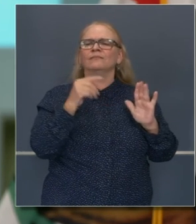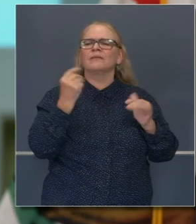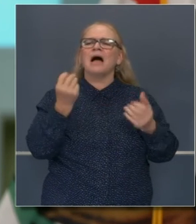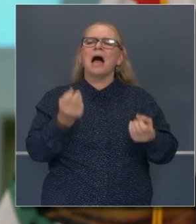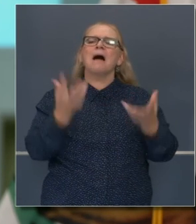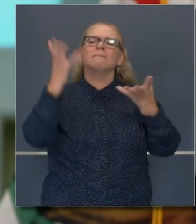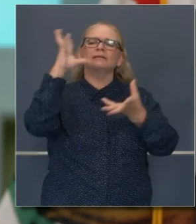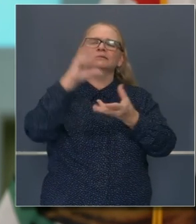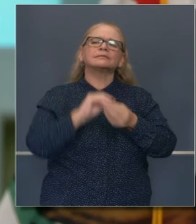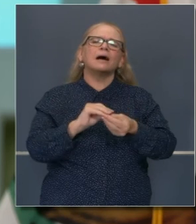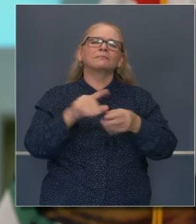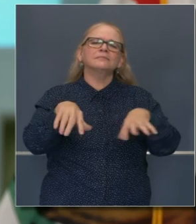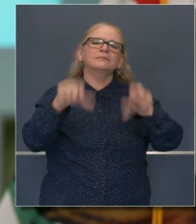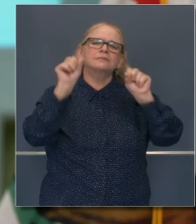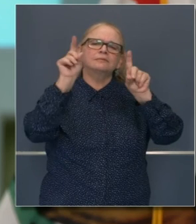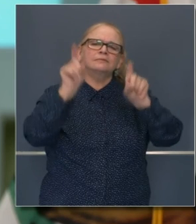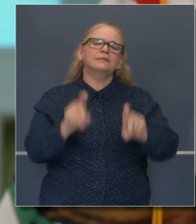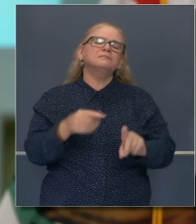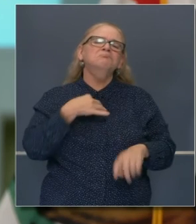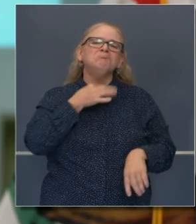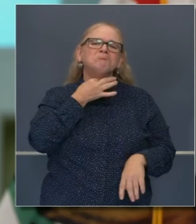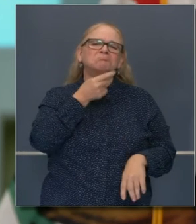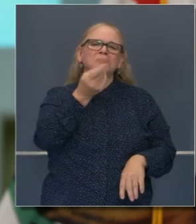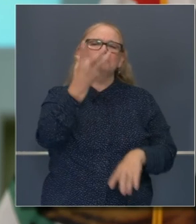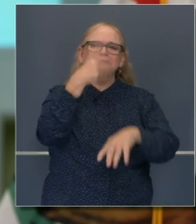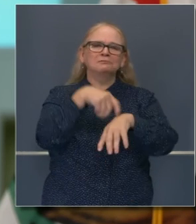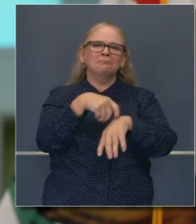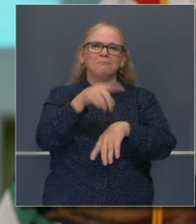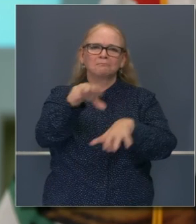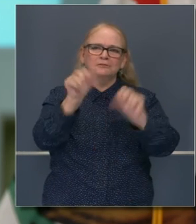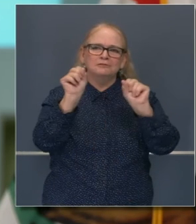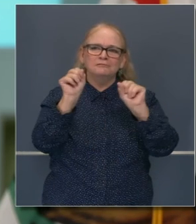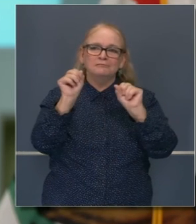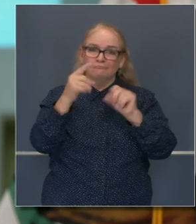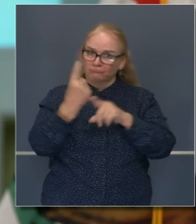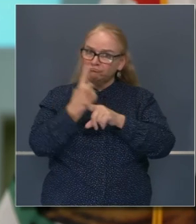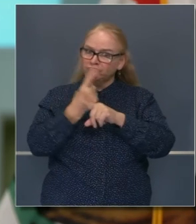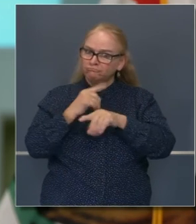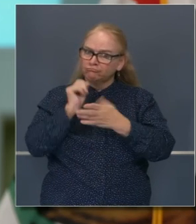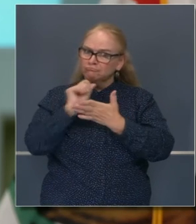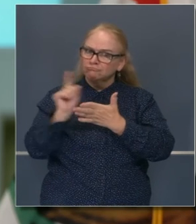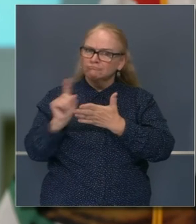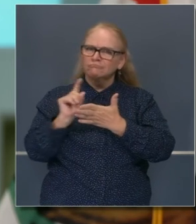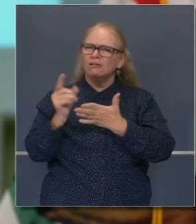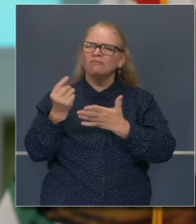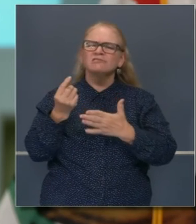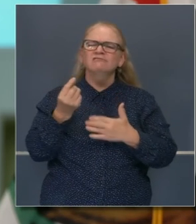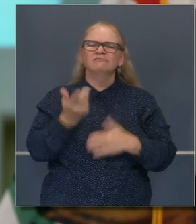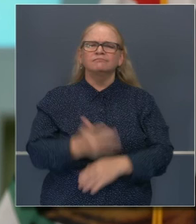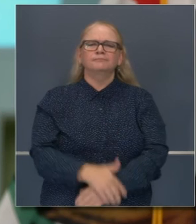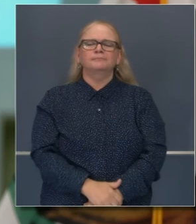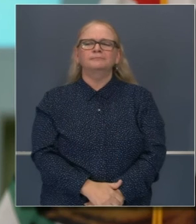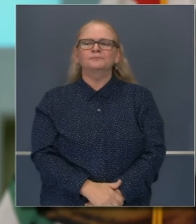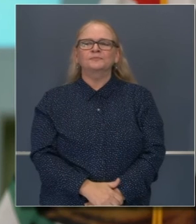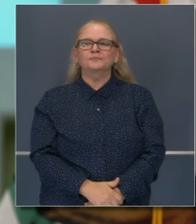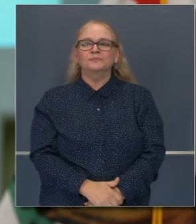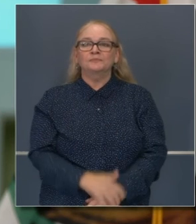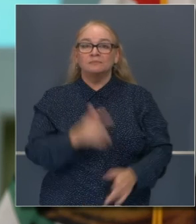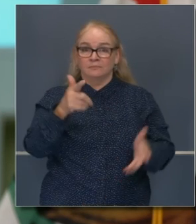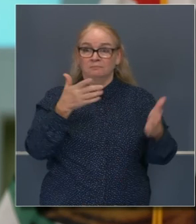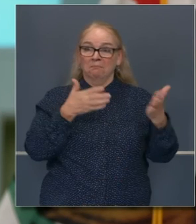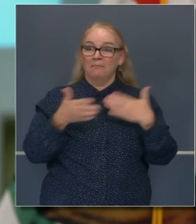¿Cuántas pruebas ha tenido usted y cuáles han sido los resultados? Usted se somete regularmente, puntualmente a estas pruebas.